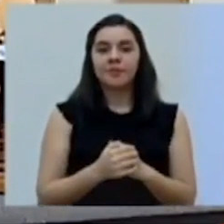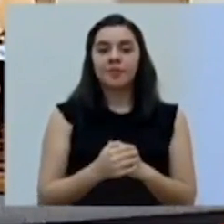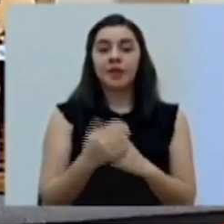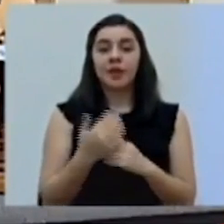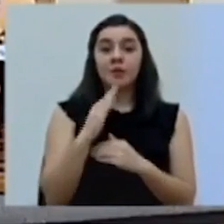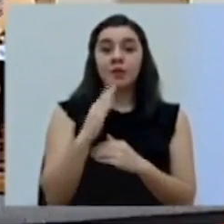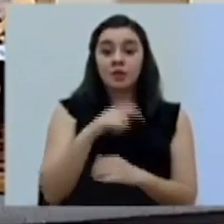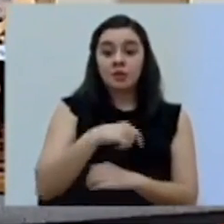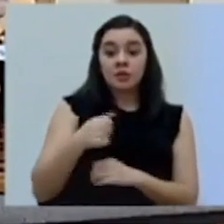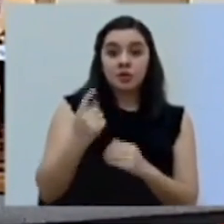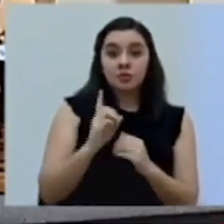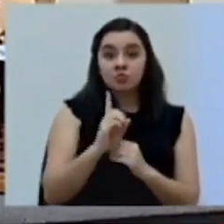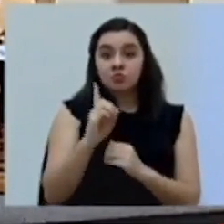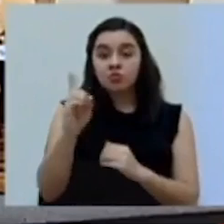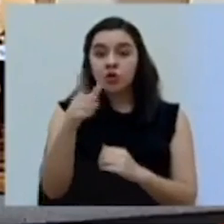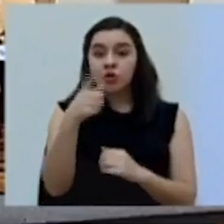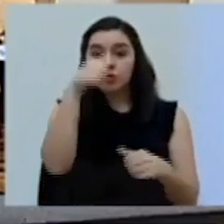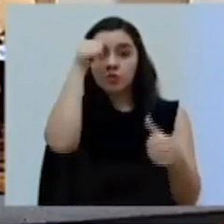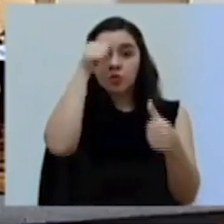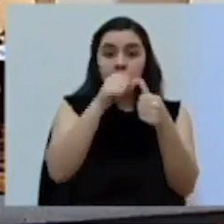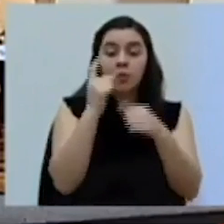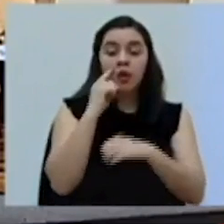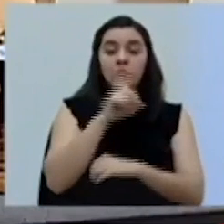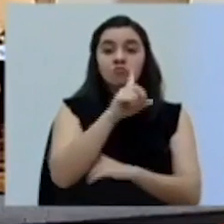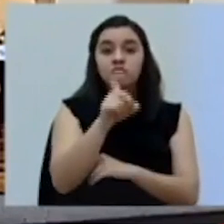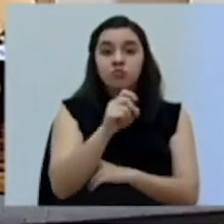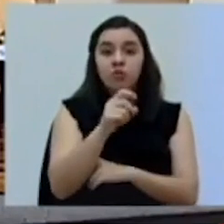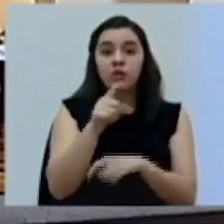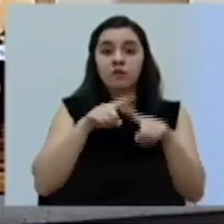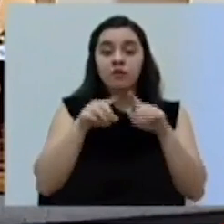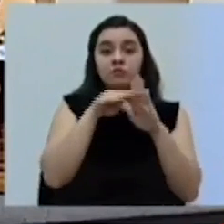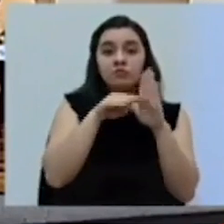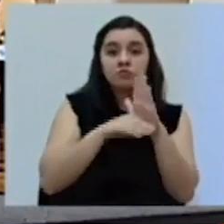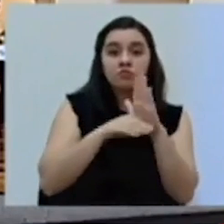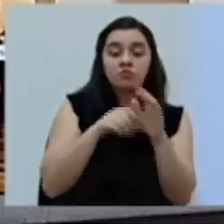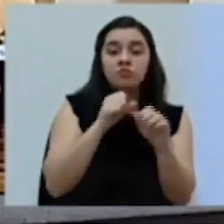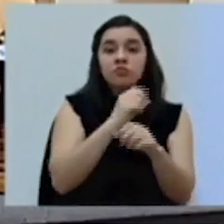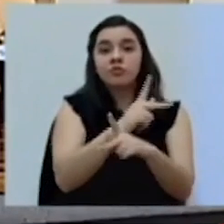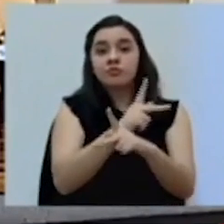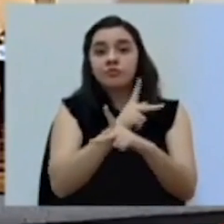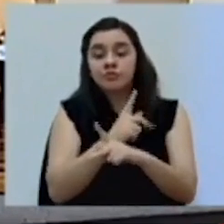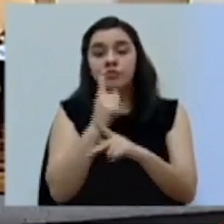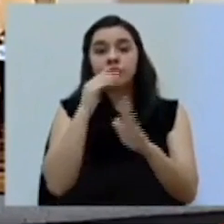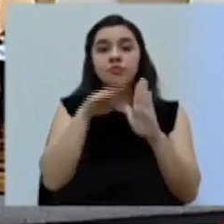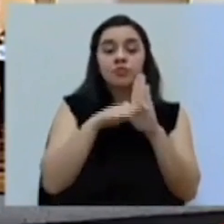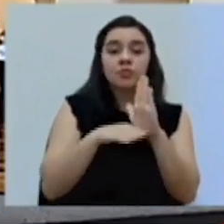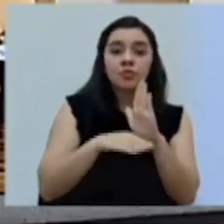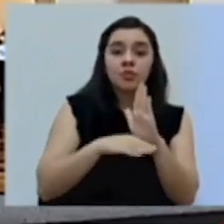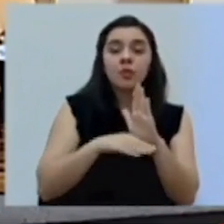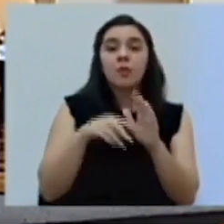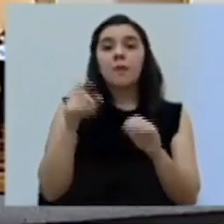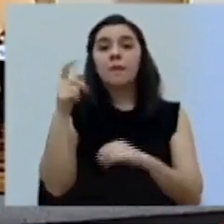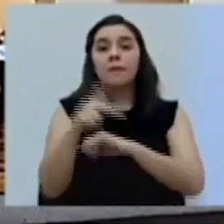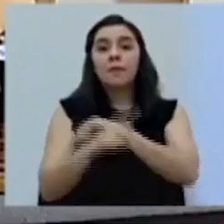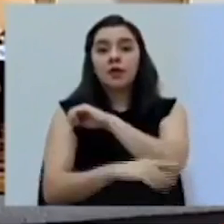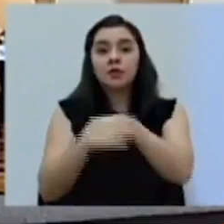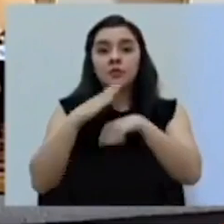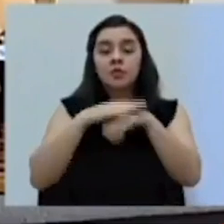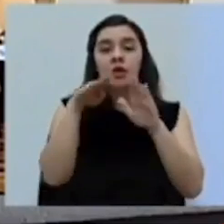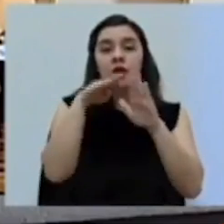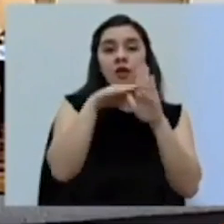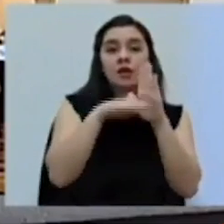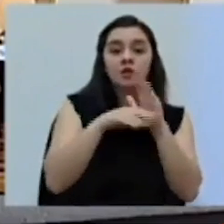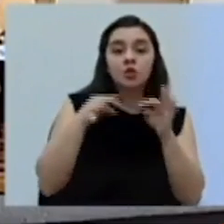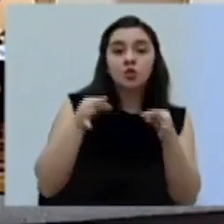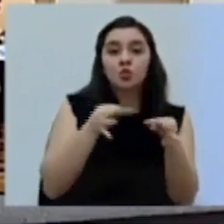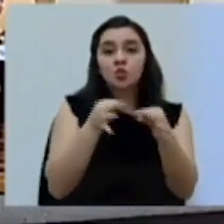presidente se retira, le recordamos que para consultar las medidas de restricción, operación, países permitidos, lista de requisitos